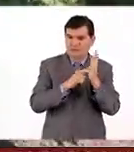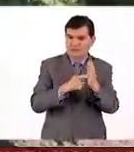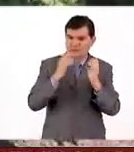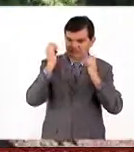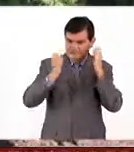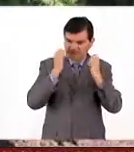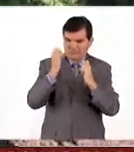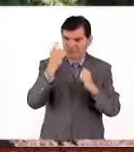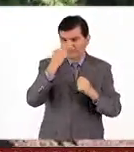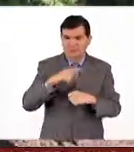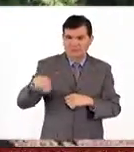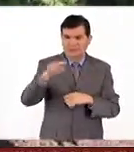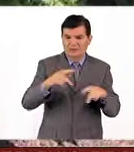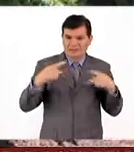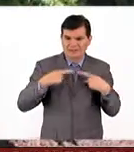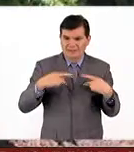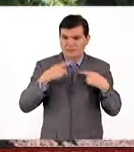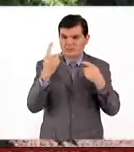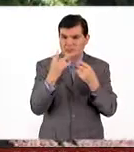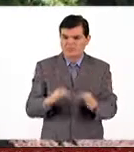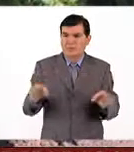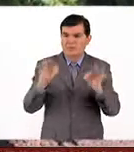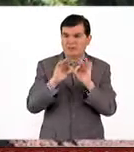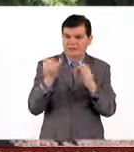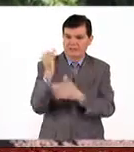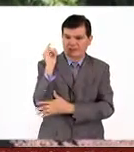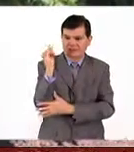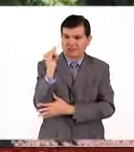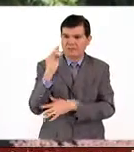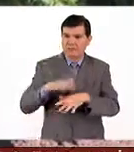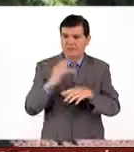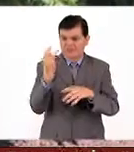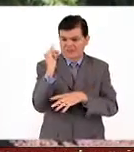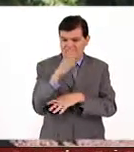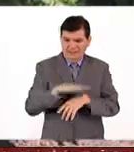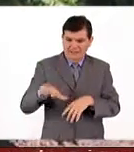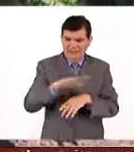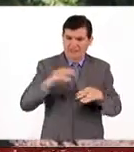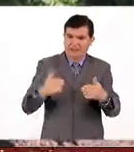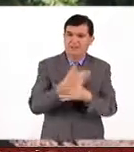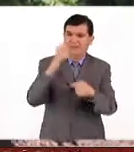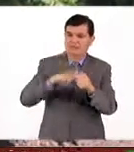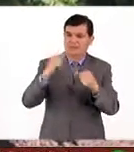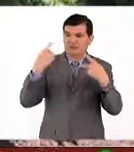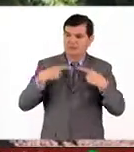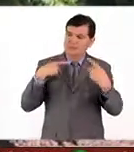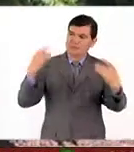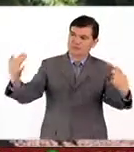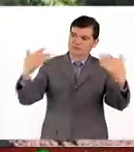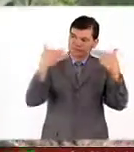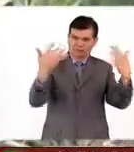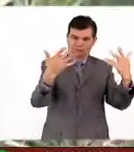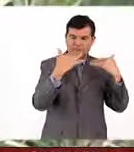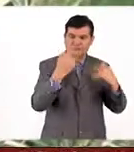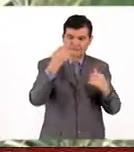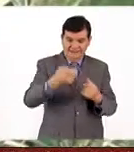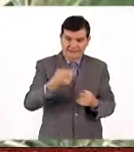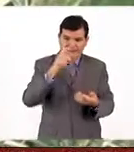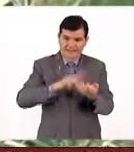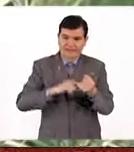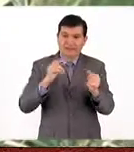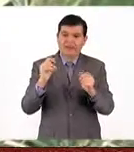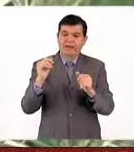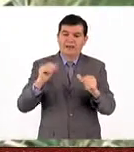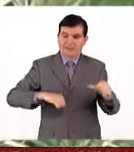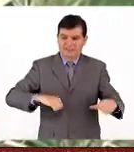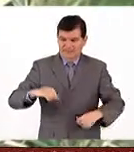con la idea de que la gente conozca la importancia de su jardín, porque finalmente es un jardín botánico nacional para el público y dentro de estas actividades